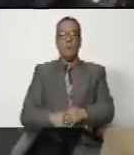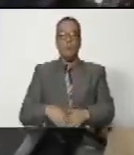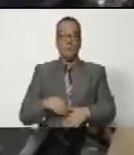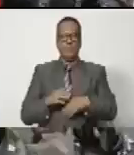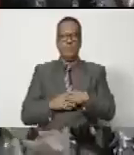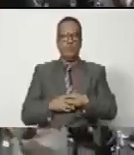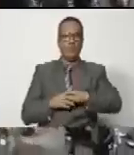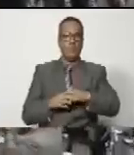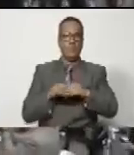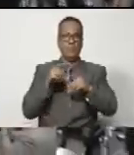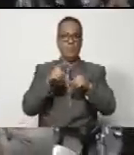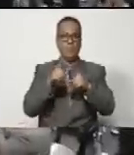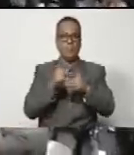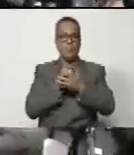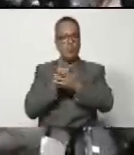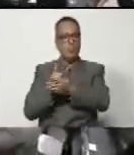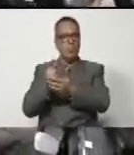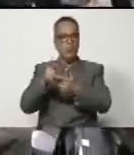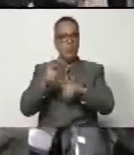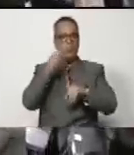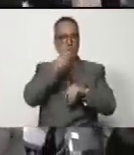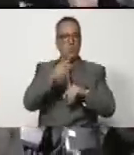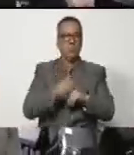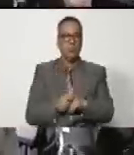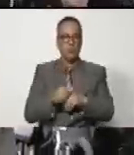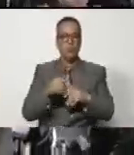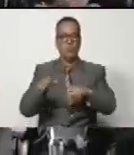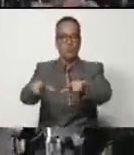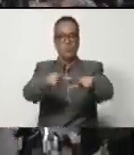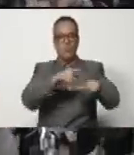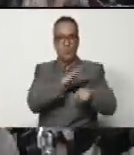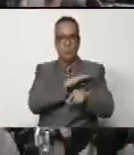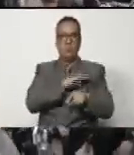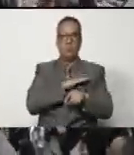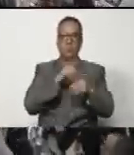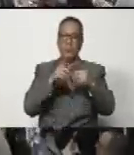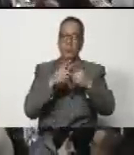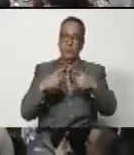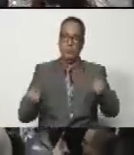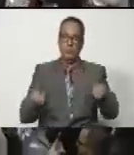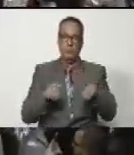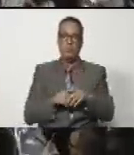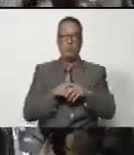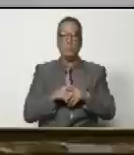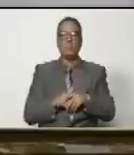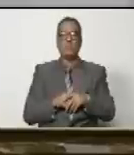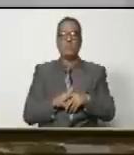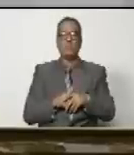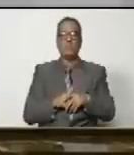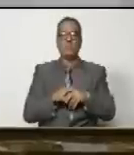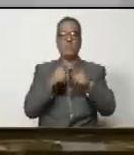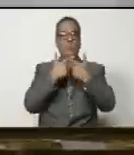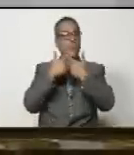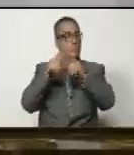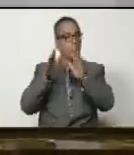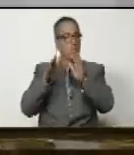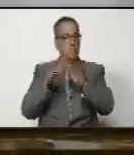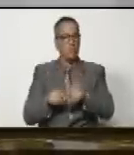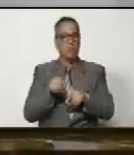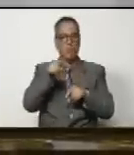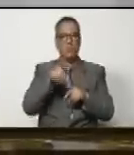Este es un ejercicio de plena soberanía, independencia, de libertad.